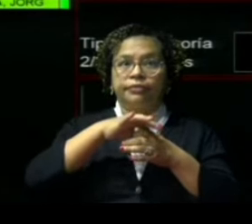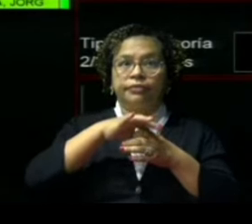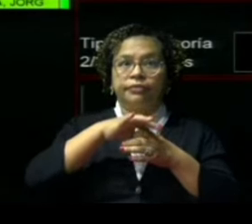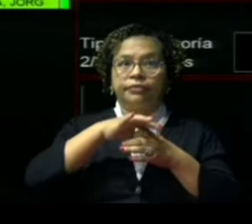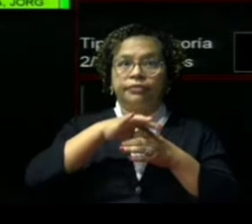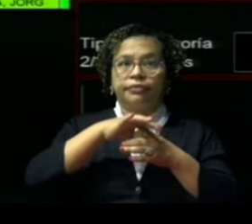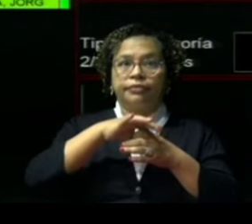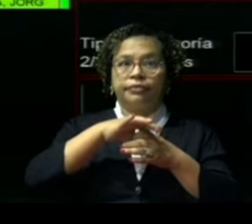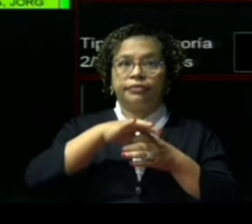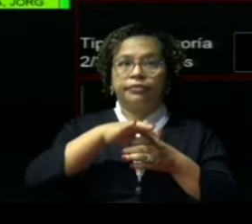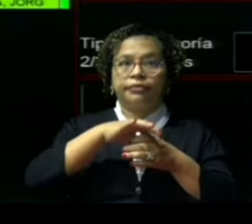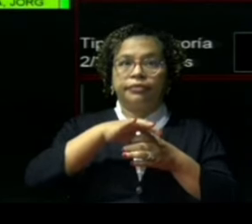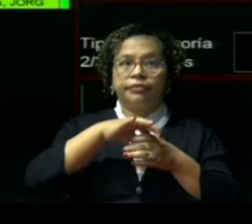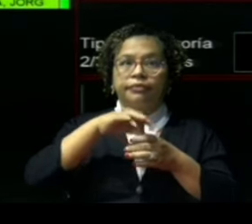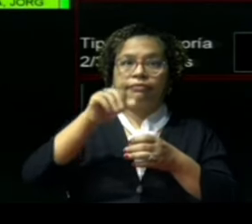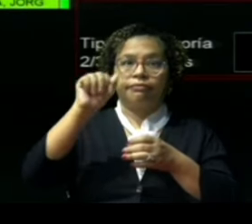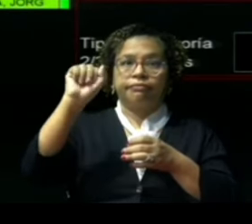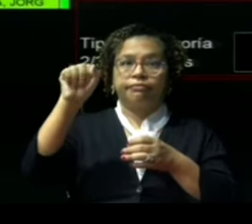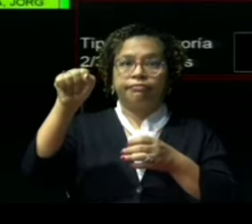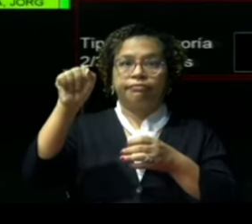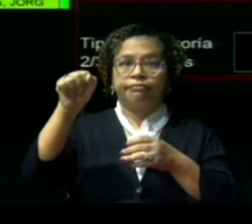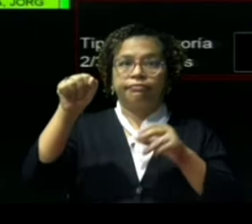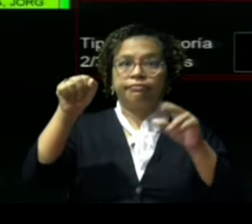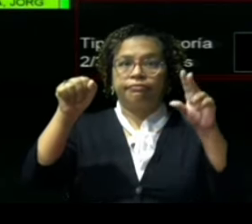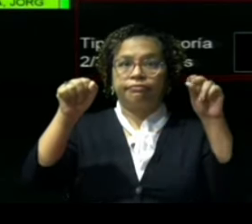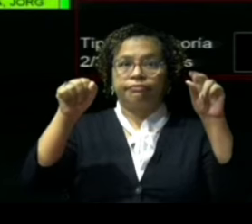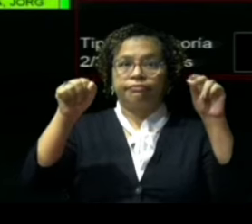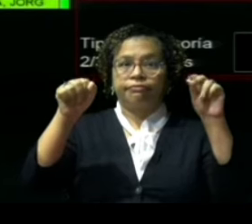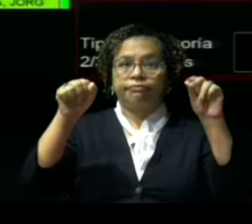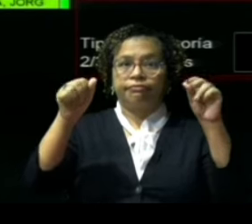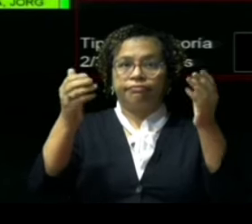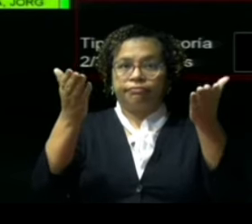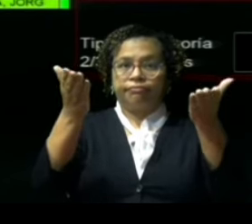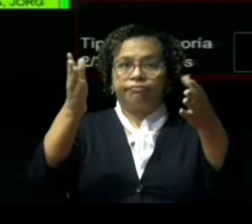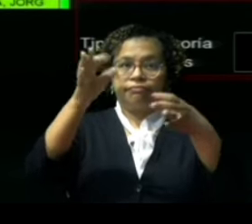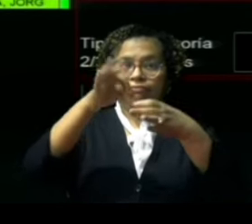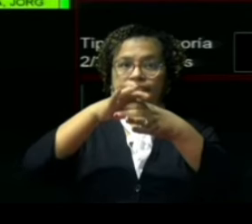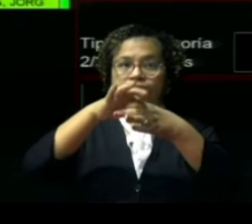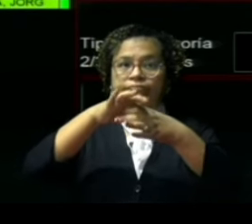Tres minutos, digo, tres segundos faltan. Yo dije tres minutos.